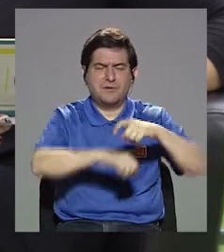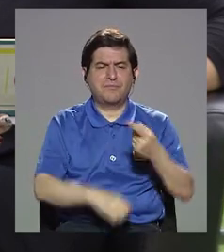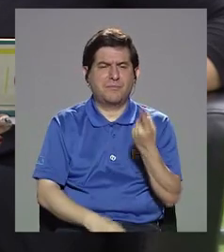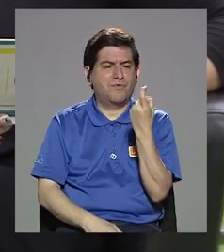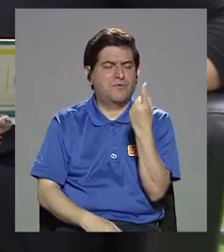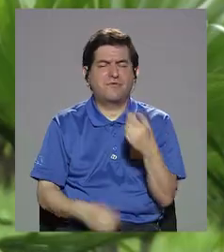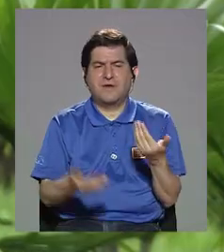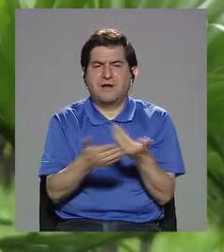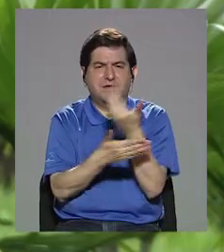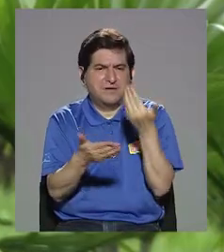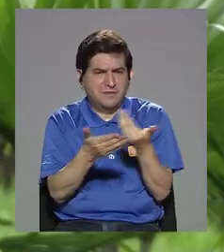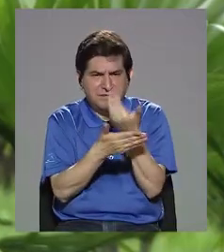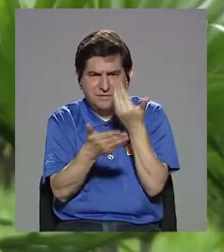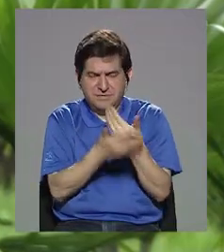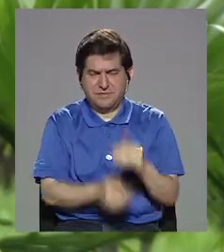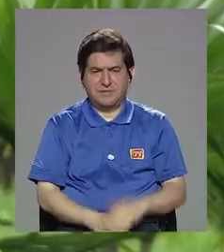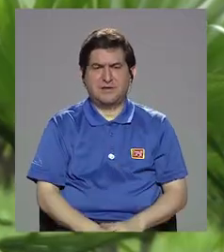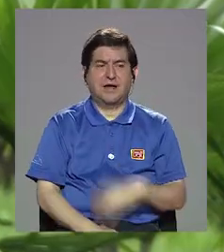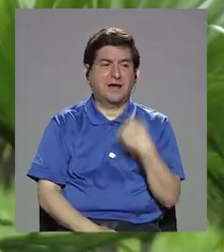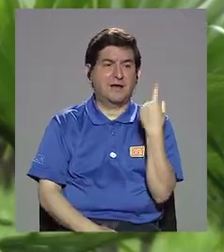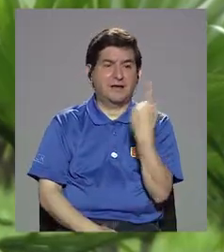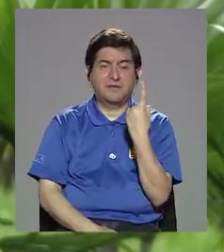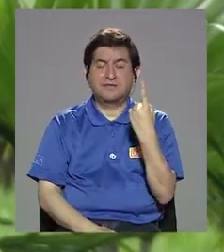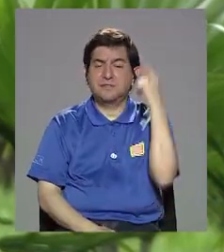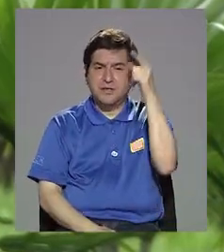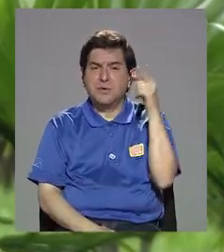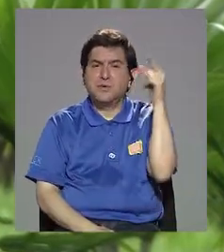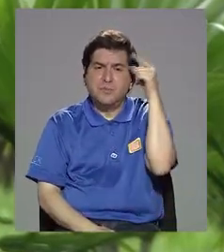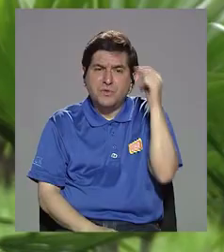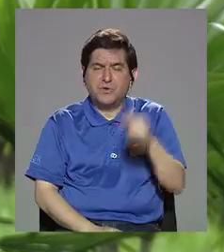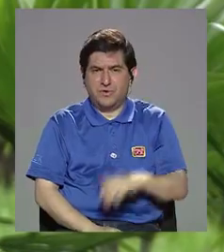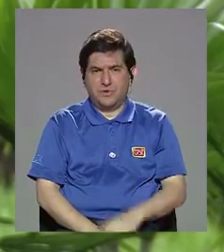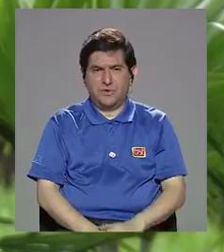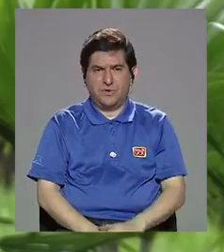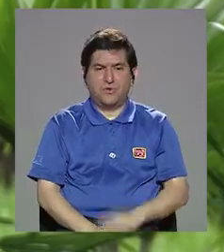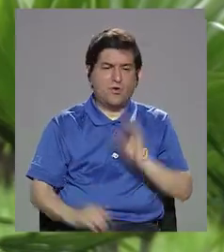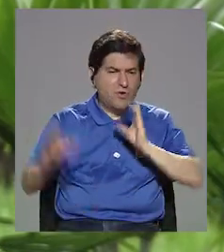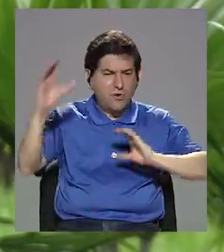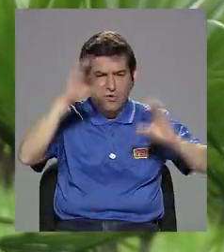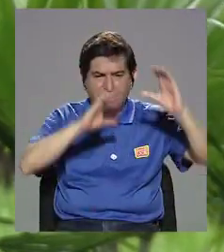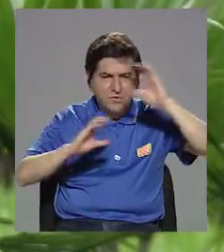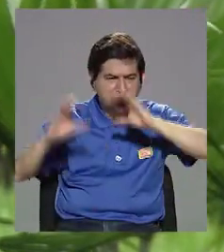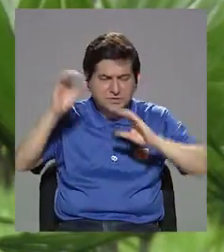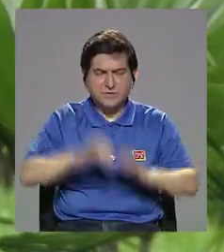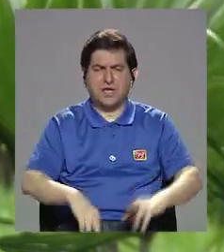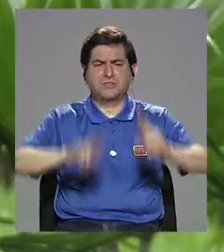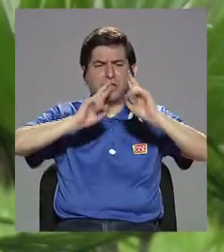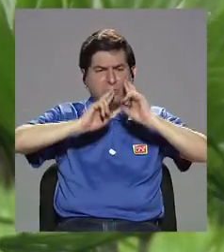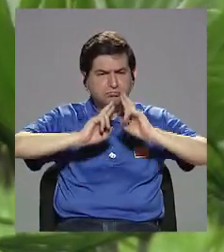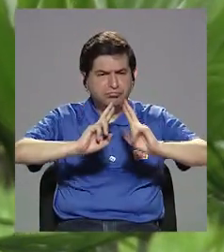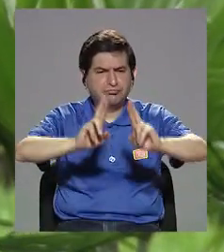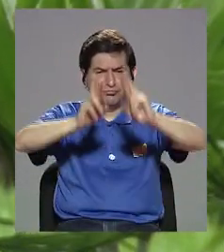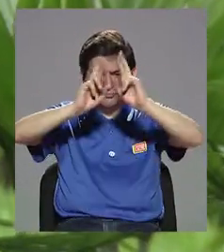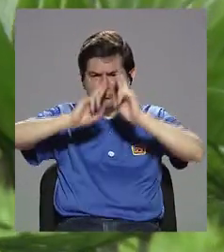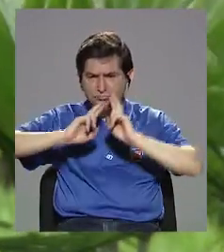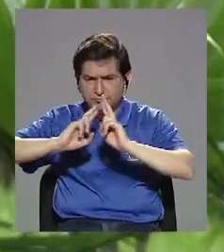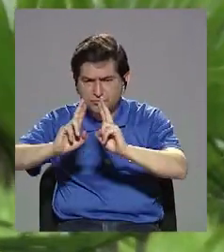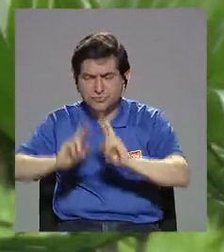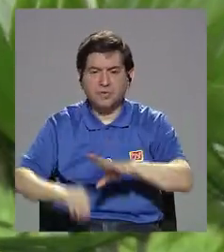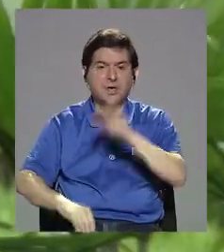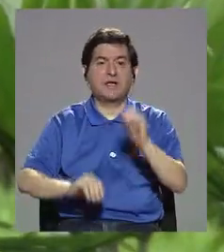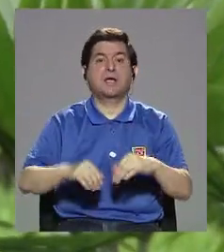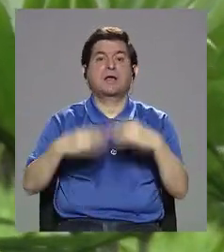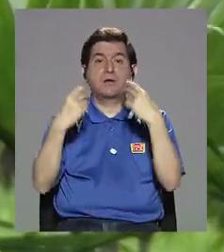Siempre es lógico que la ciencia va generando resultados y